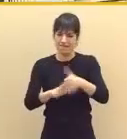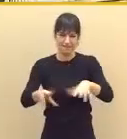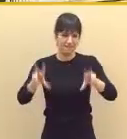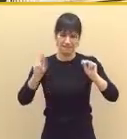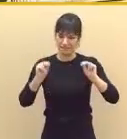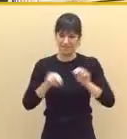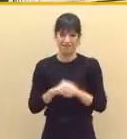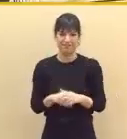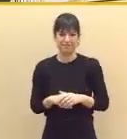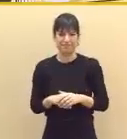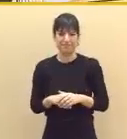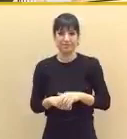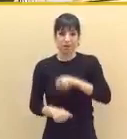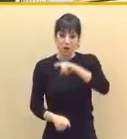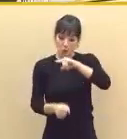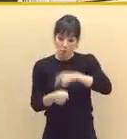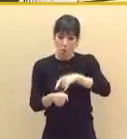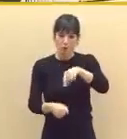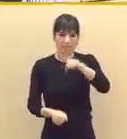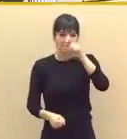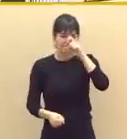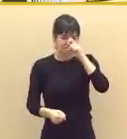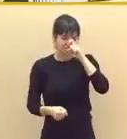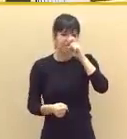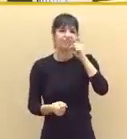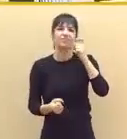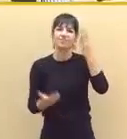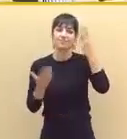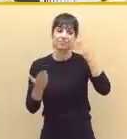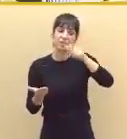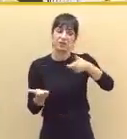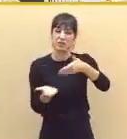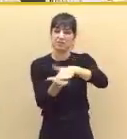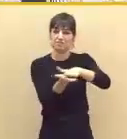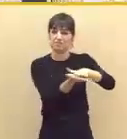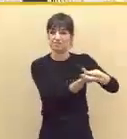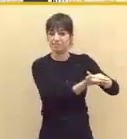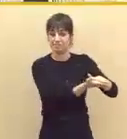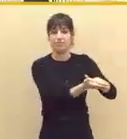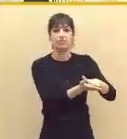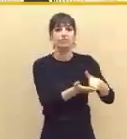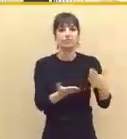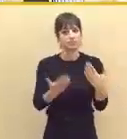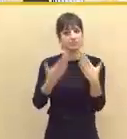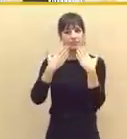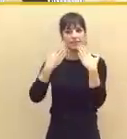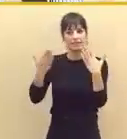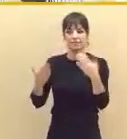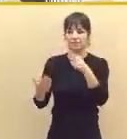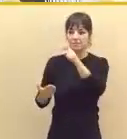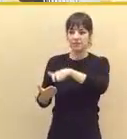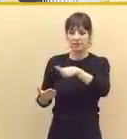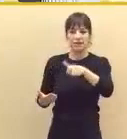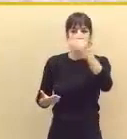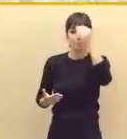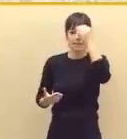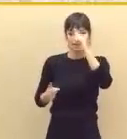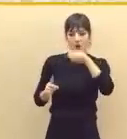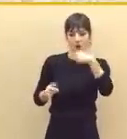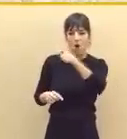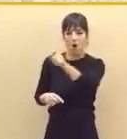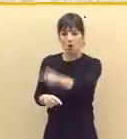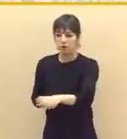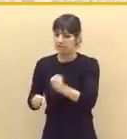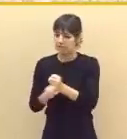En este lunes de recuerdo a quienes ya no están, de agradecimiento a quienes piensan en el otro y